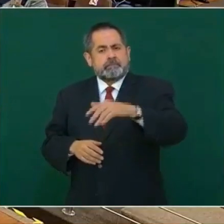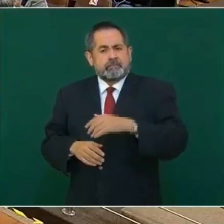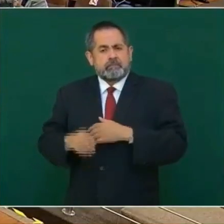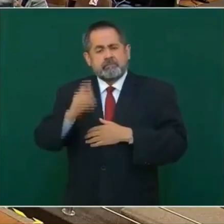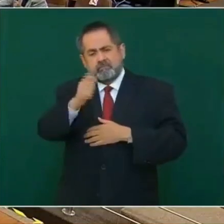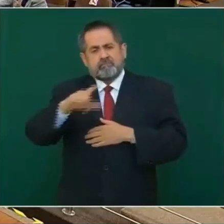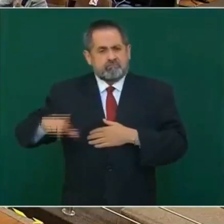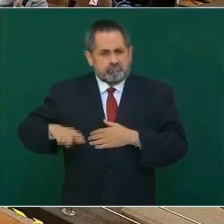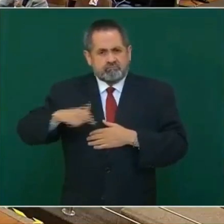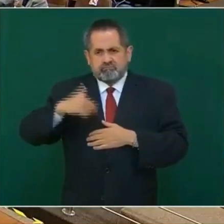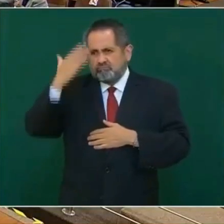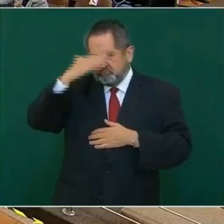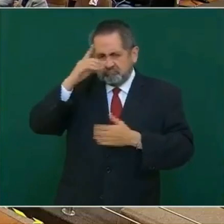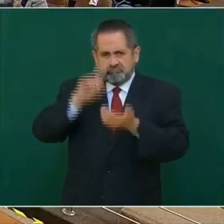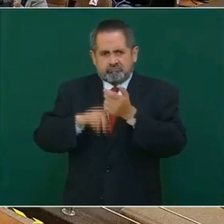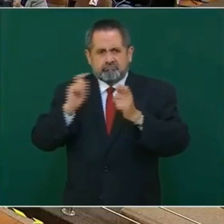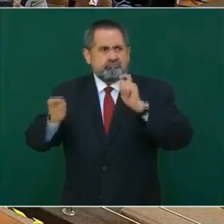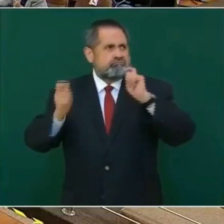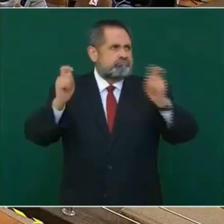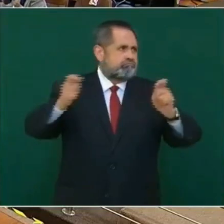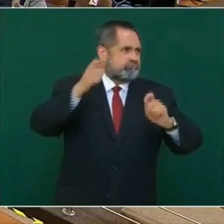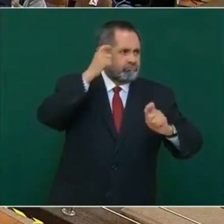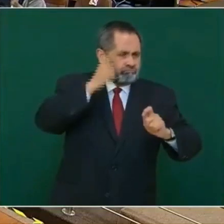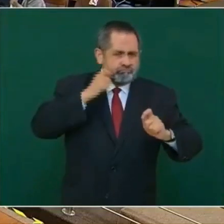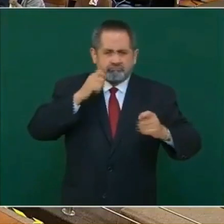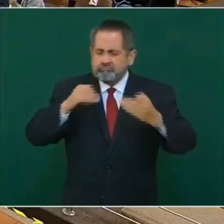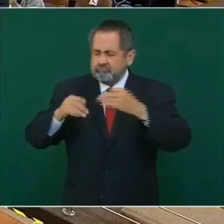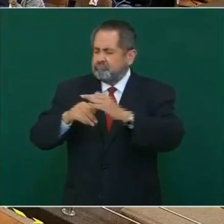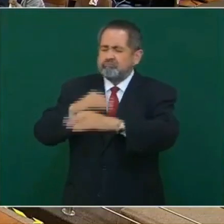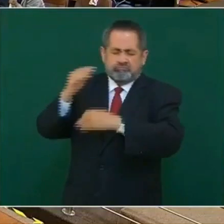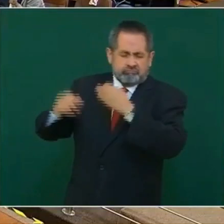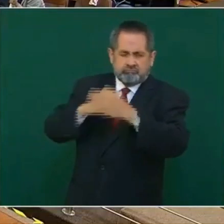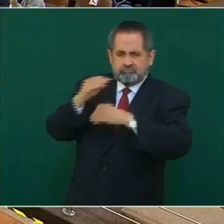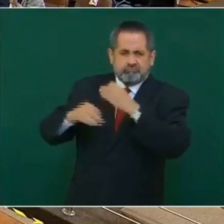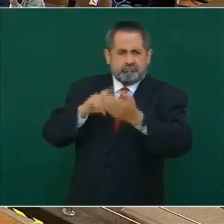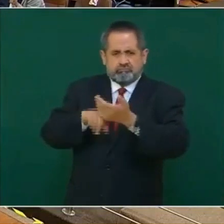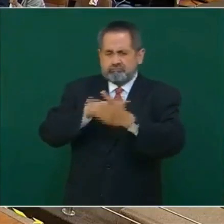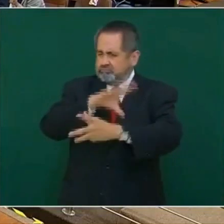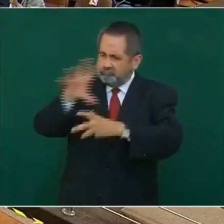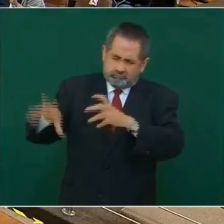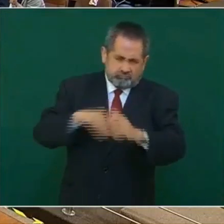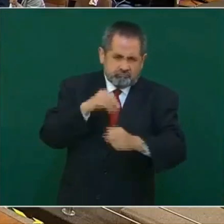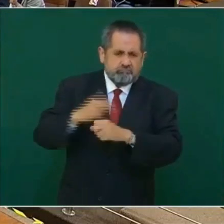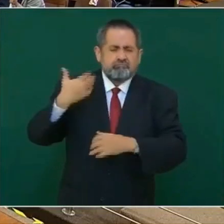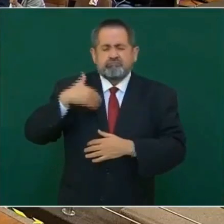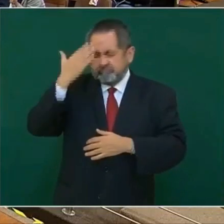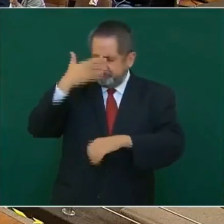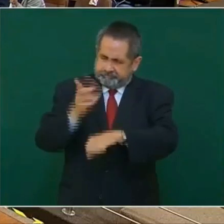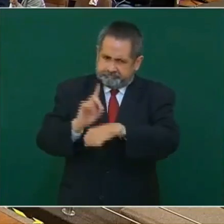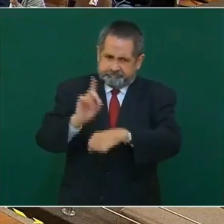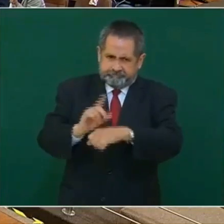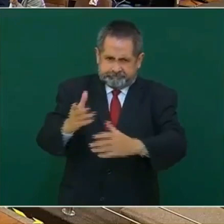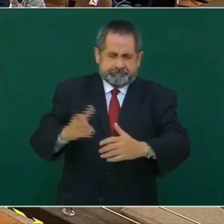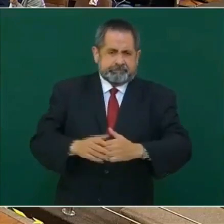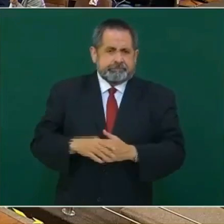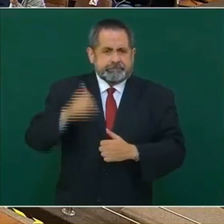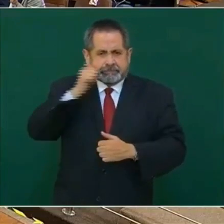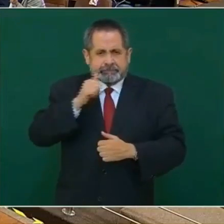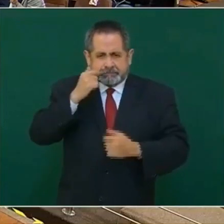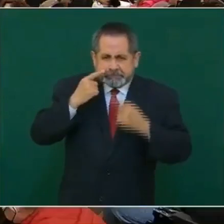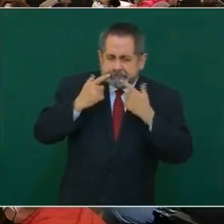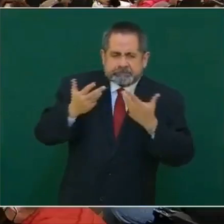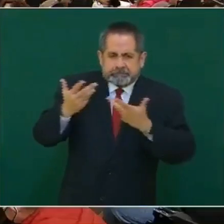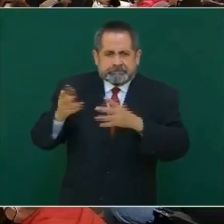que ocurre en Guerrero y de lo que ha ocurrido en diversos estados. Completamente, todos los días estamos